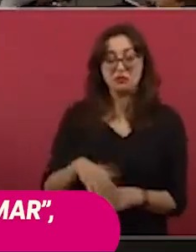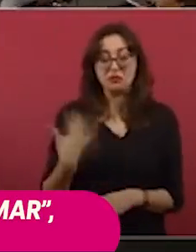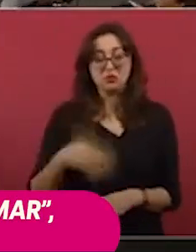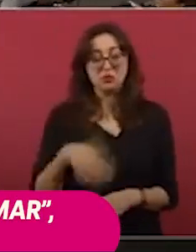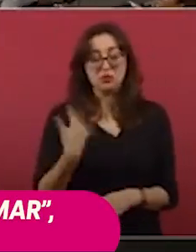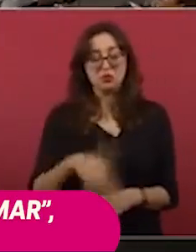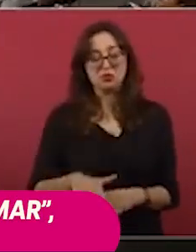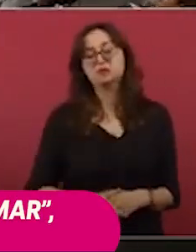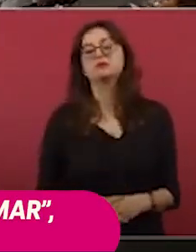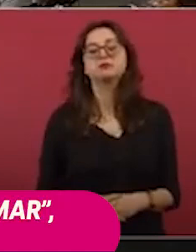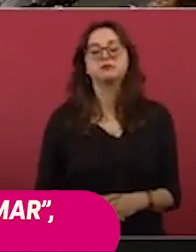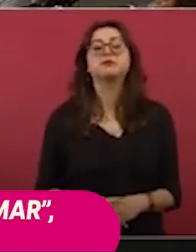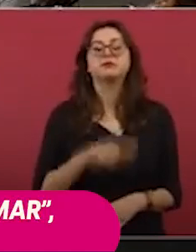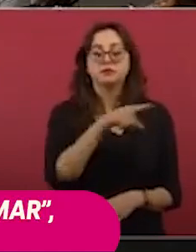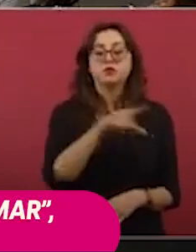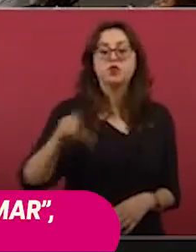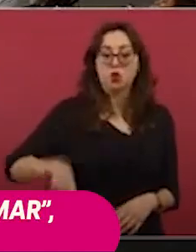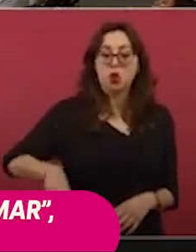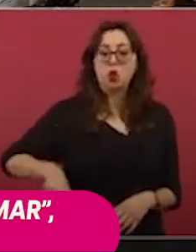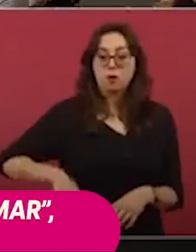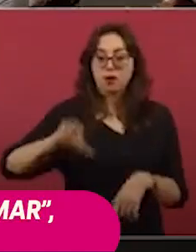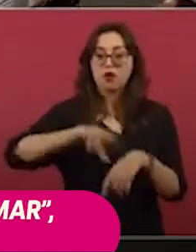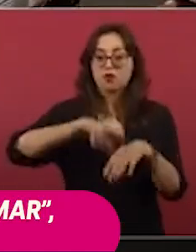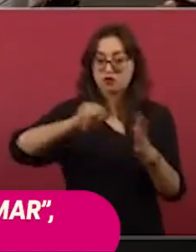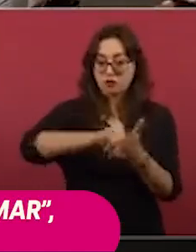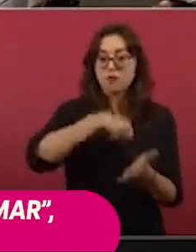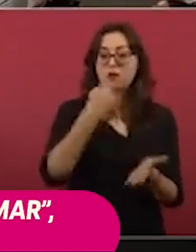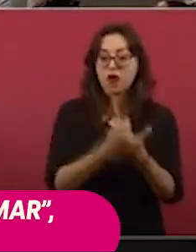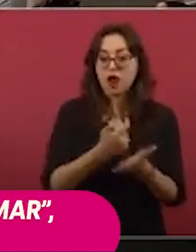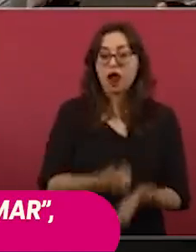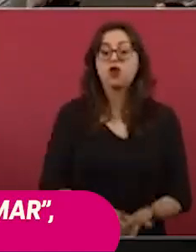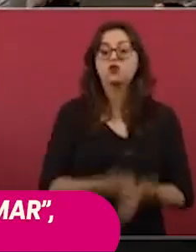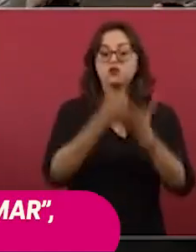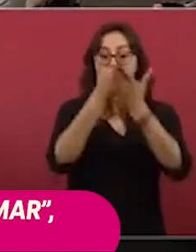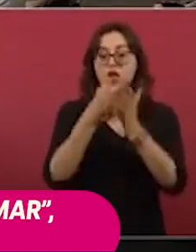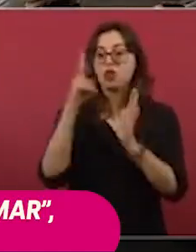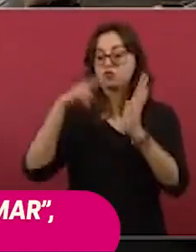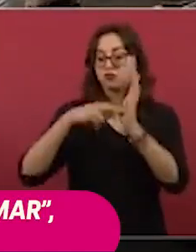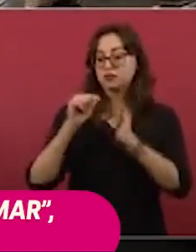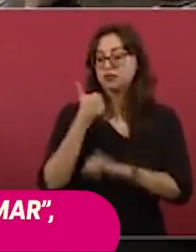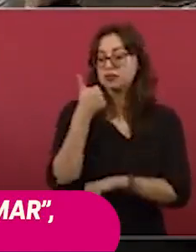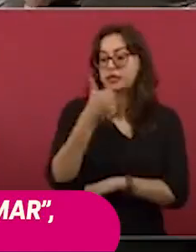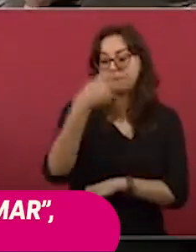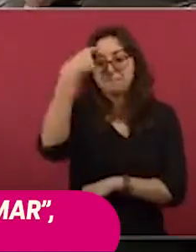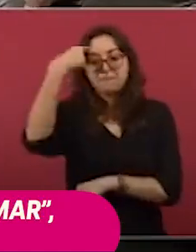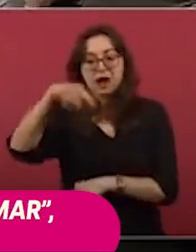este gobernador les ayudó en el fraude en el 2006.